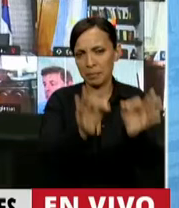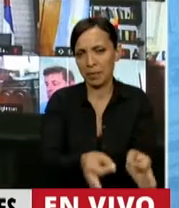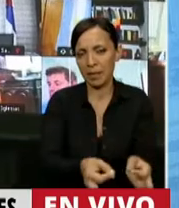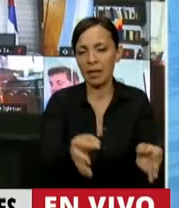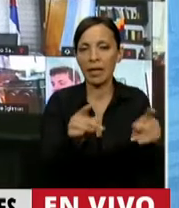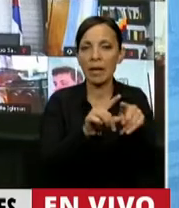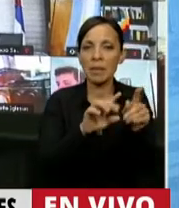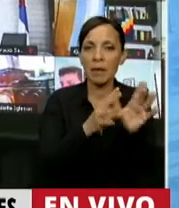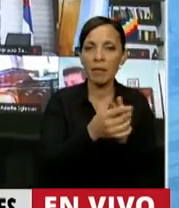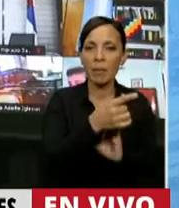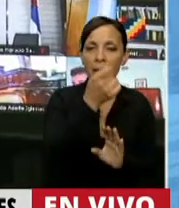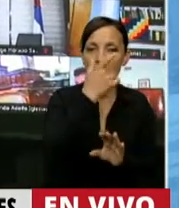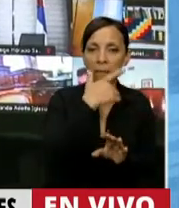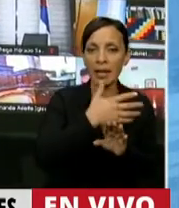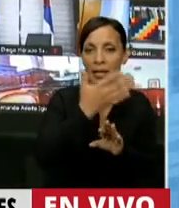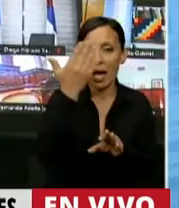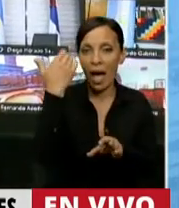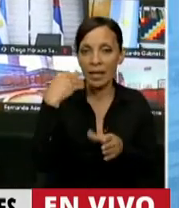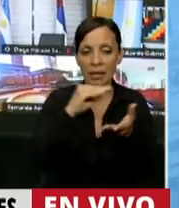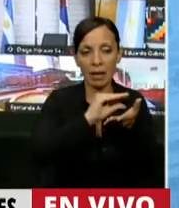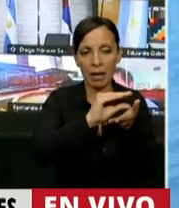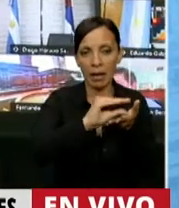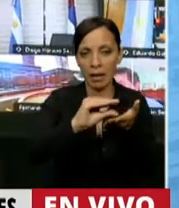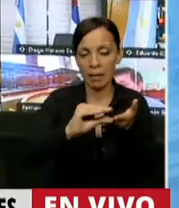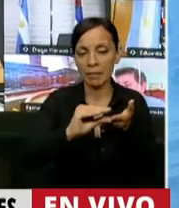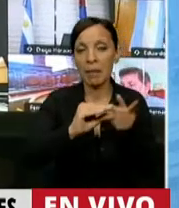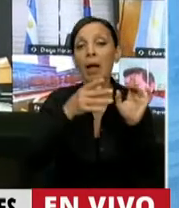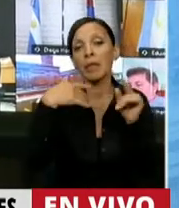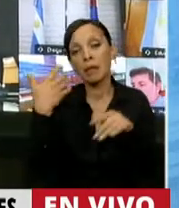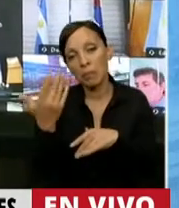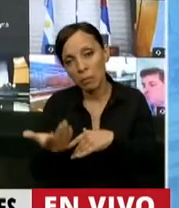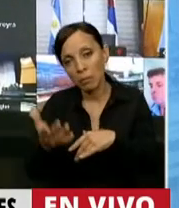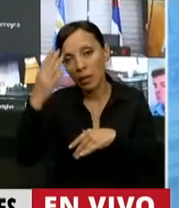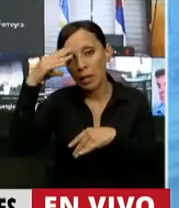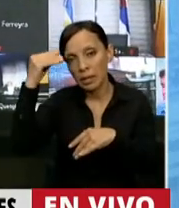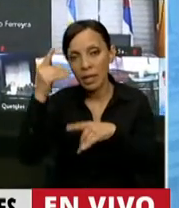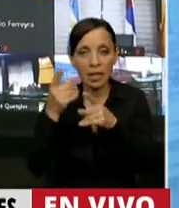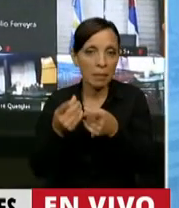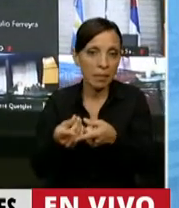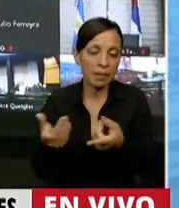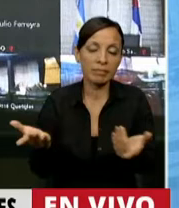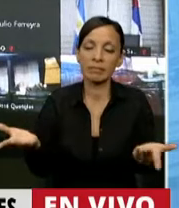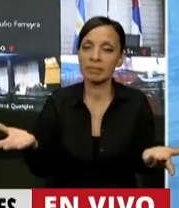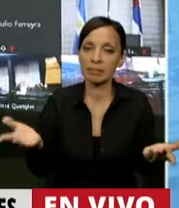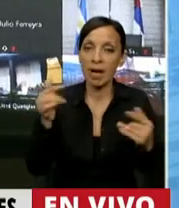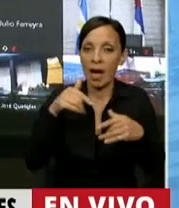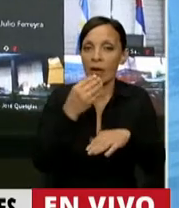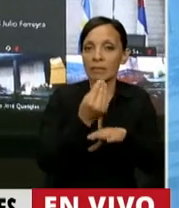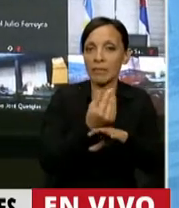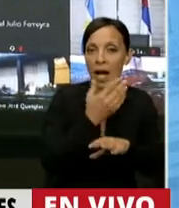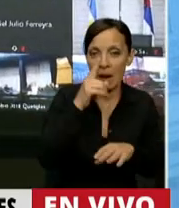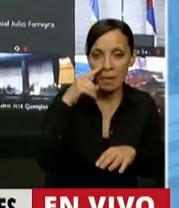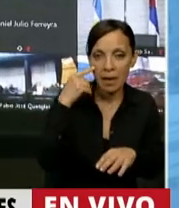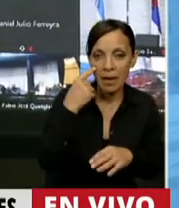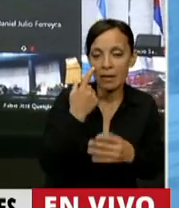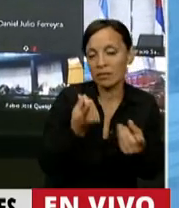Macri distribuía discrecionalmente, antes Cristina Kirchner hacía lo propio, ahora Alberto Fernández también